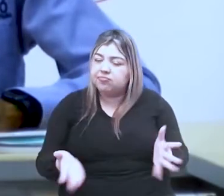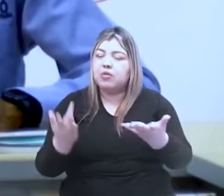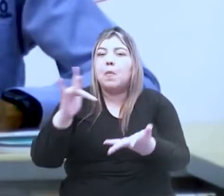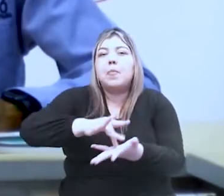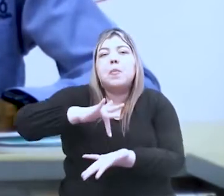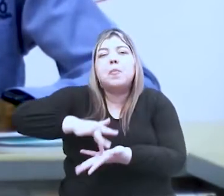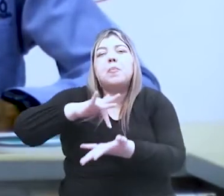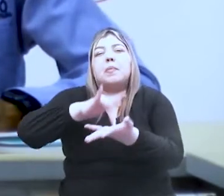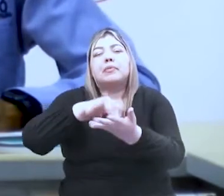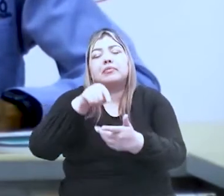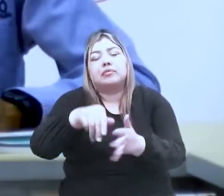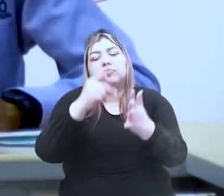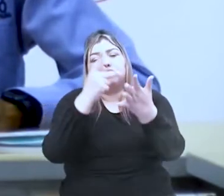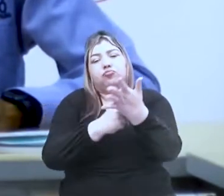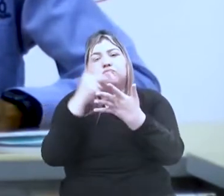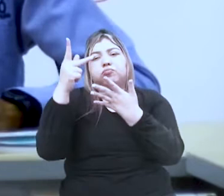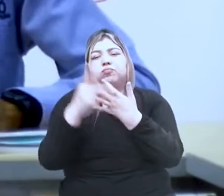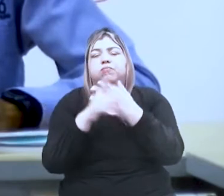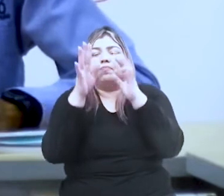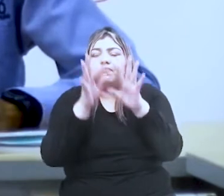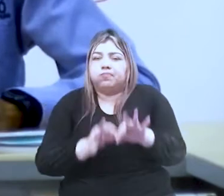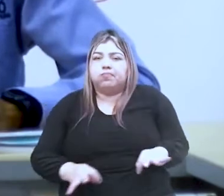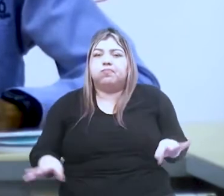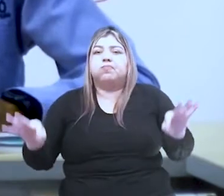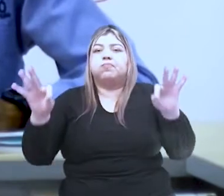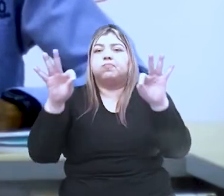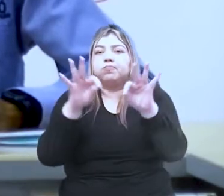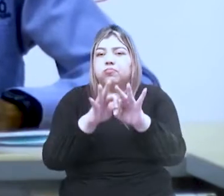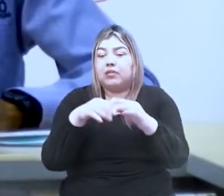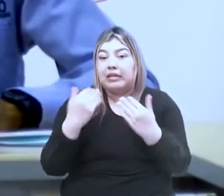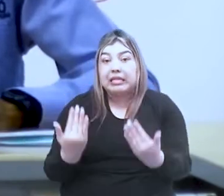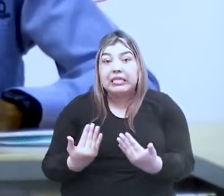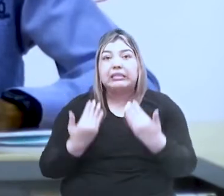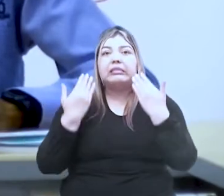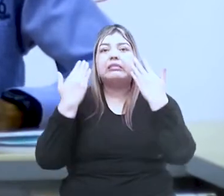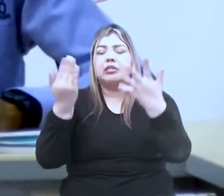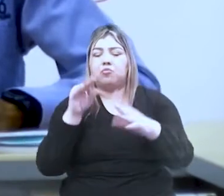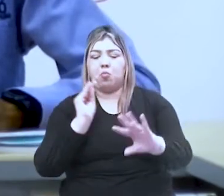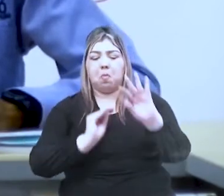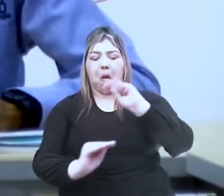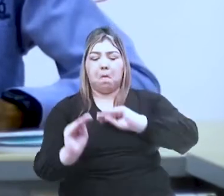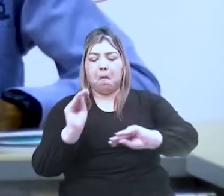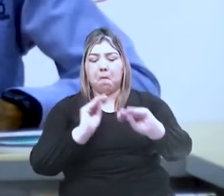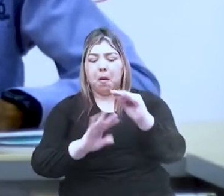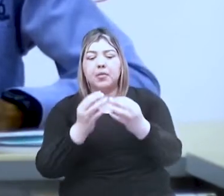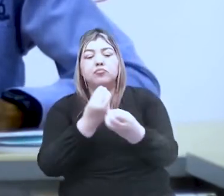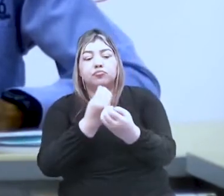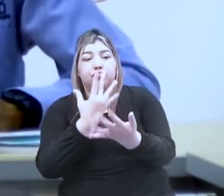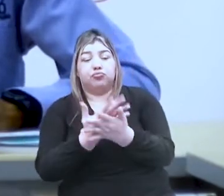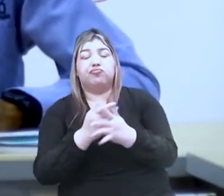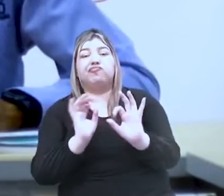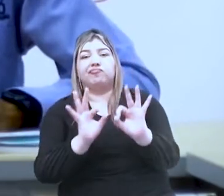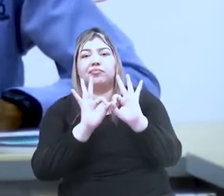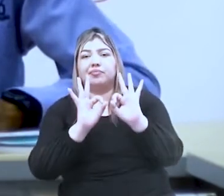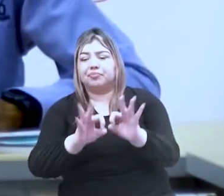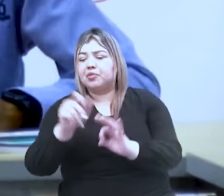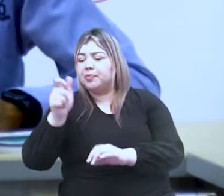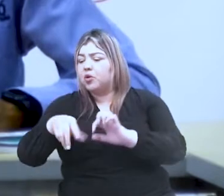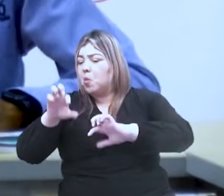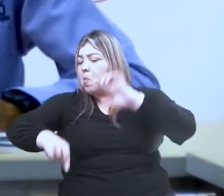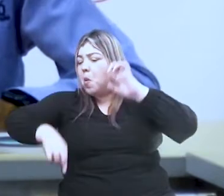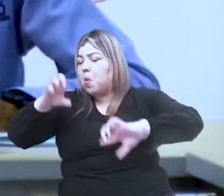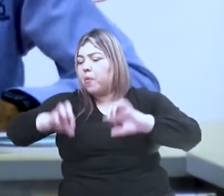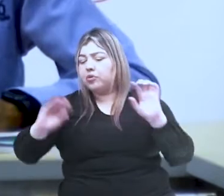tan importante que deja unas muy buenas huellas y que ha sido bien estructurado con un equipo de profesionales que así nos los ha